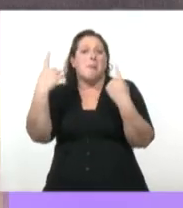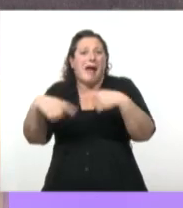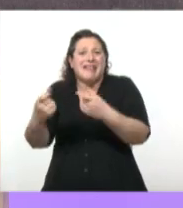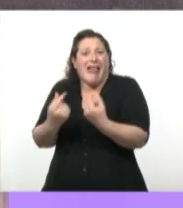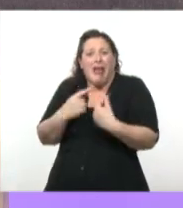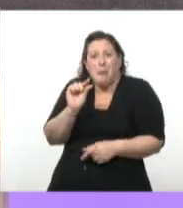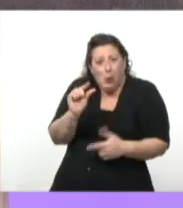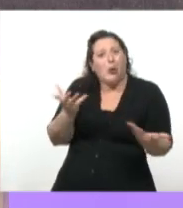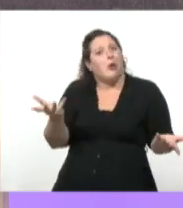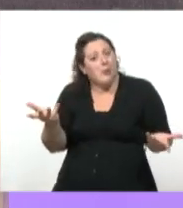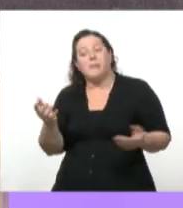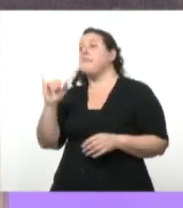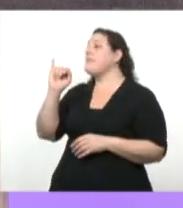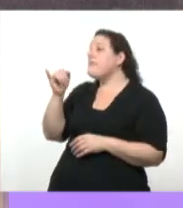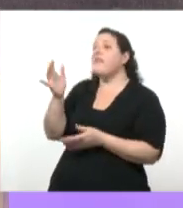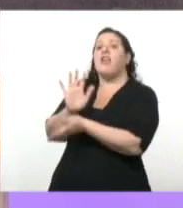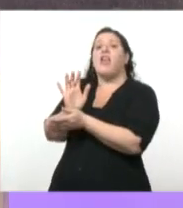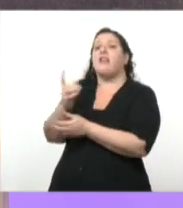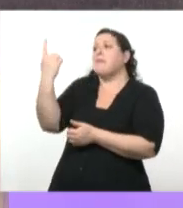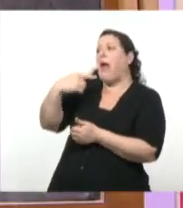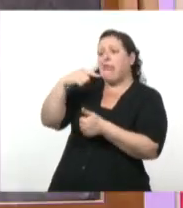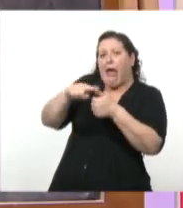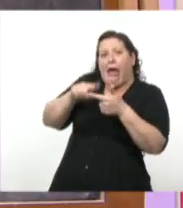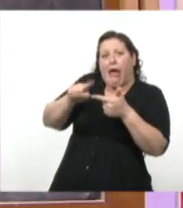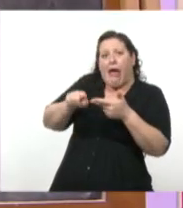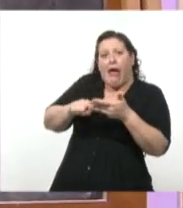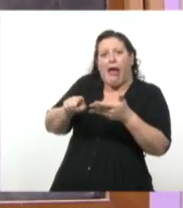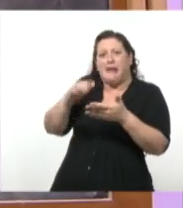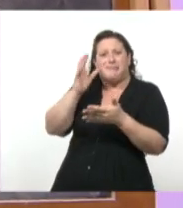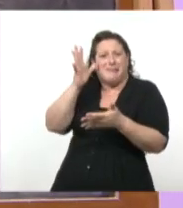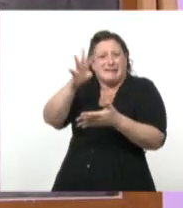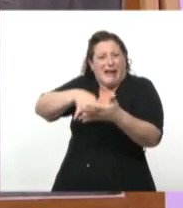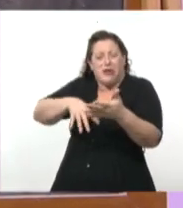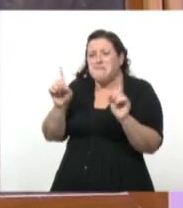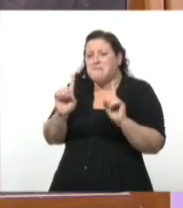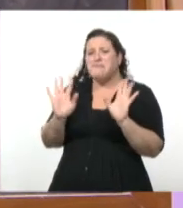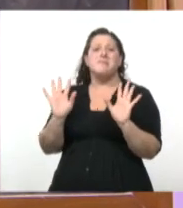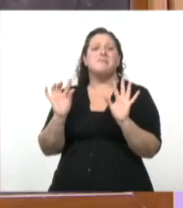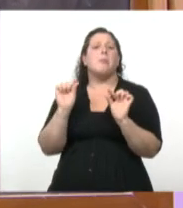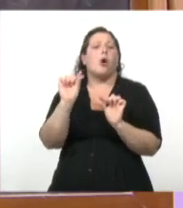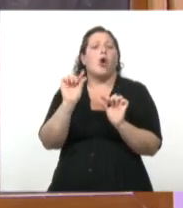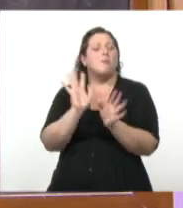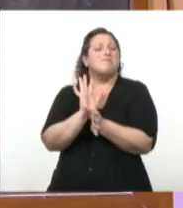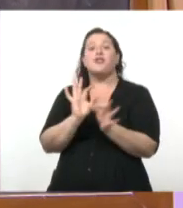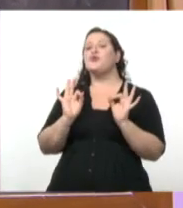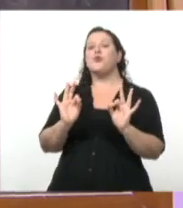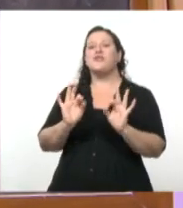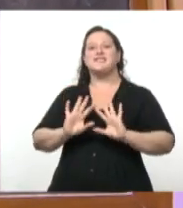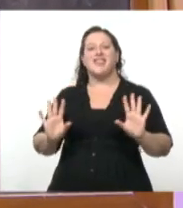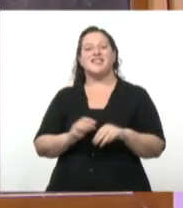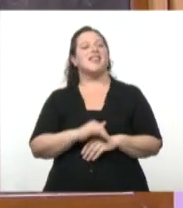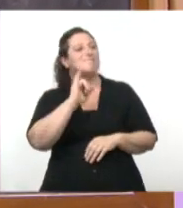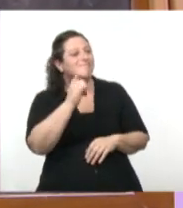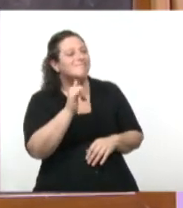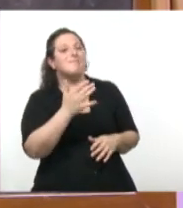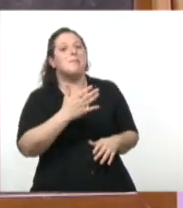eran muy largas ni muy precisas, pero alcanzaban. Exactamente. Y yo creo que alcanzaban más desde la mirada del dibujante que